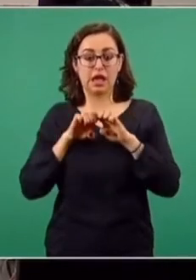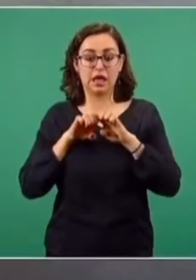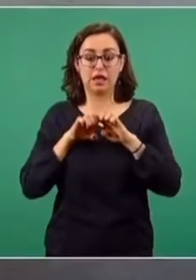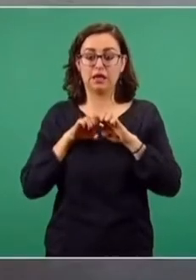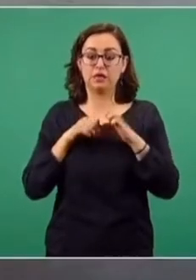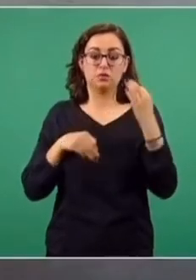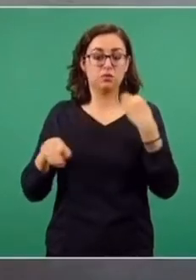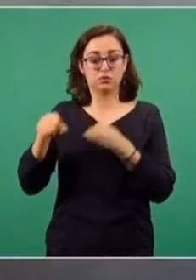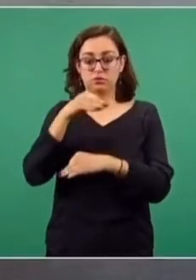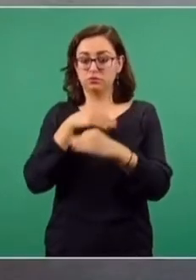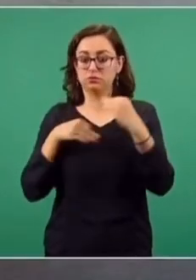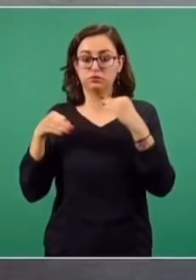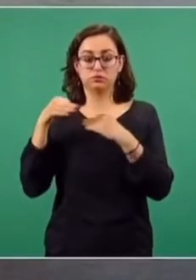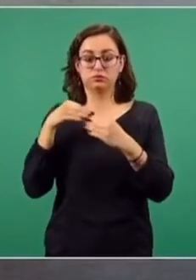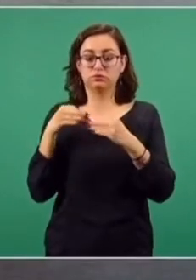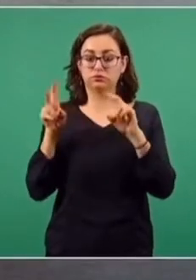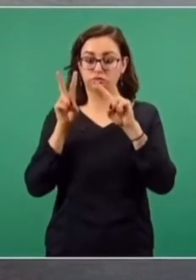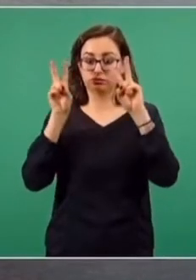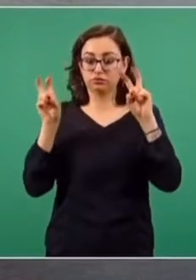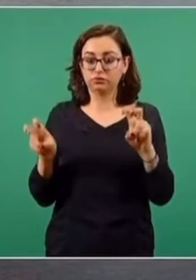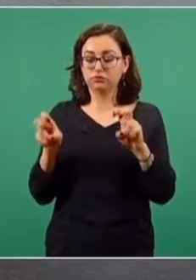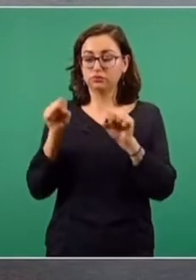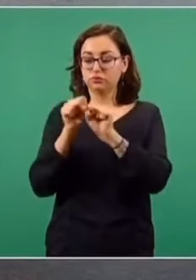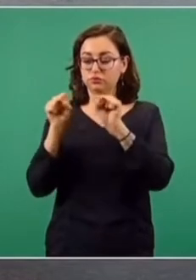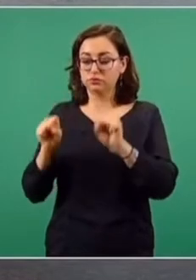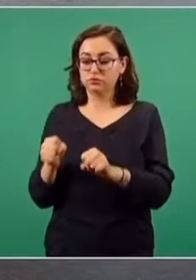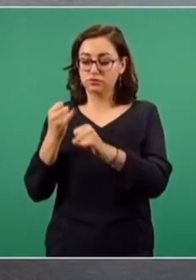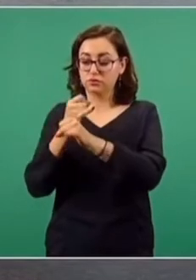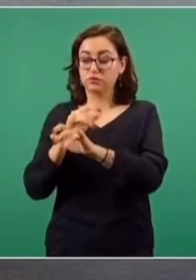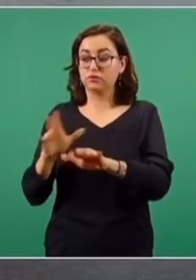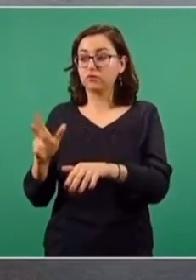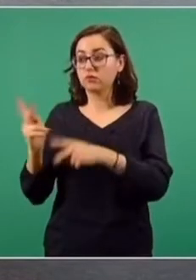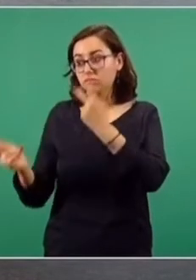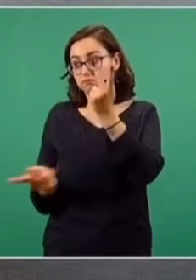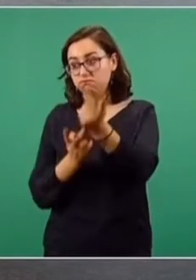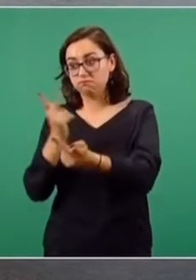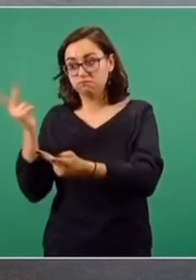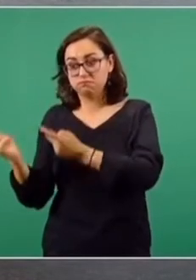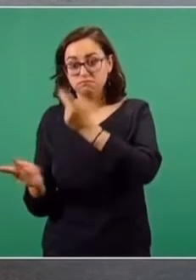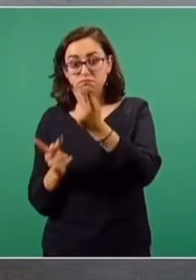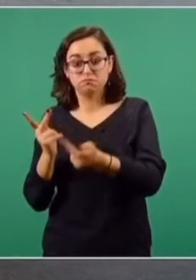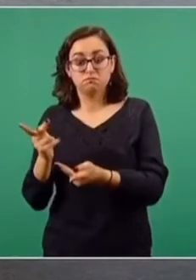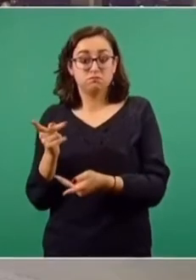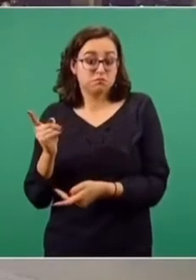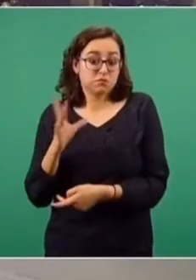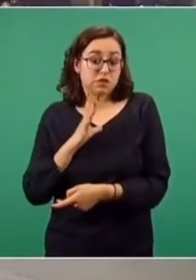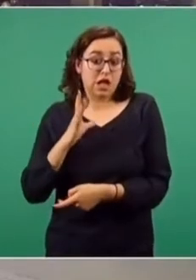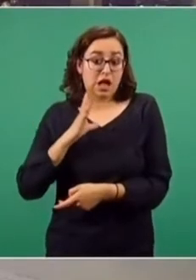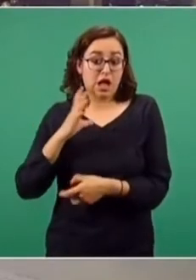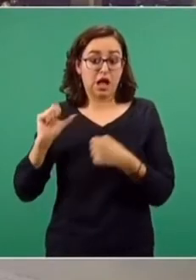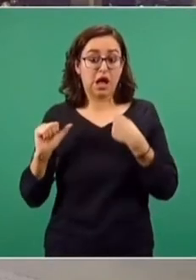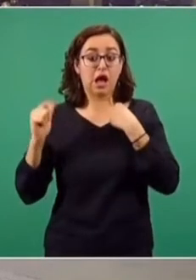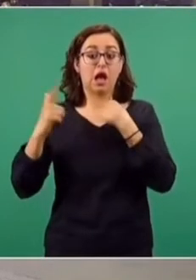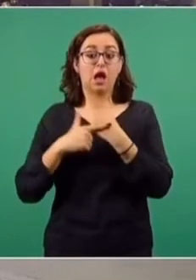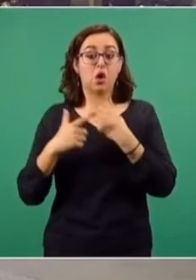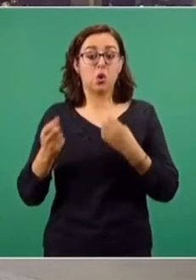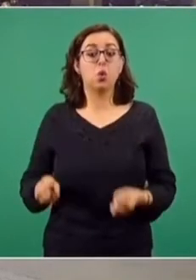la información sobre el sistema de información para saber cuántas